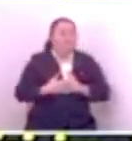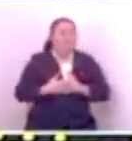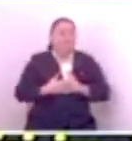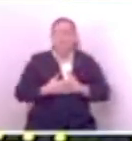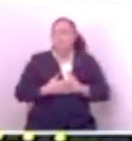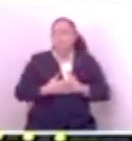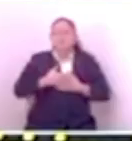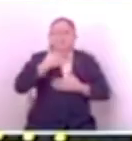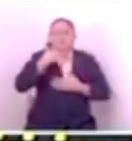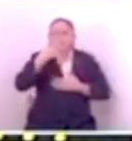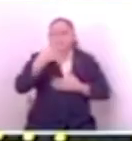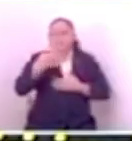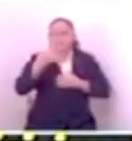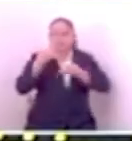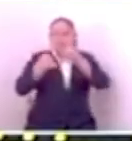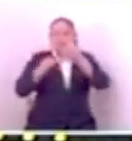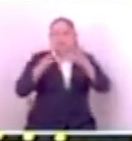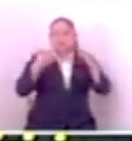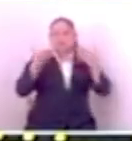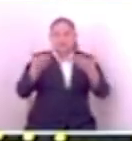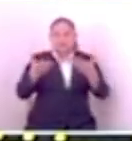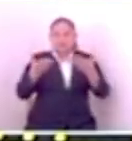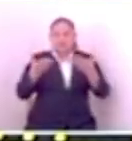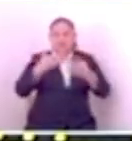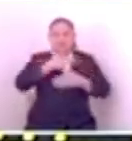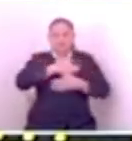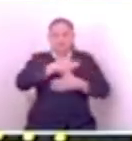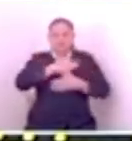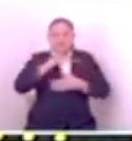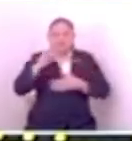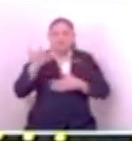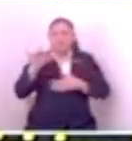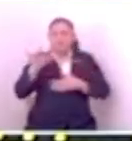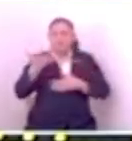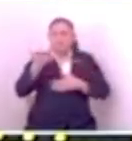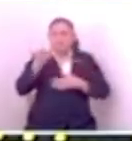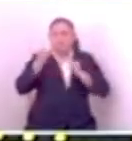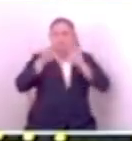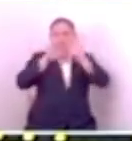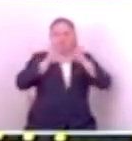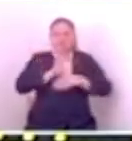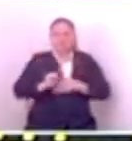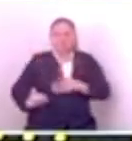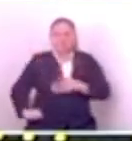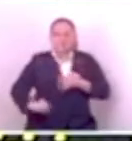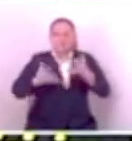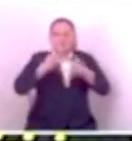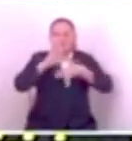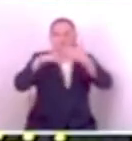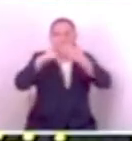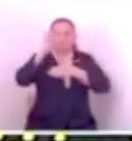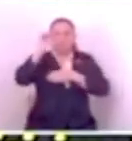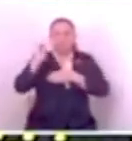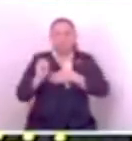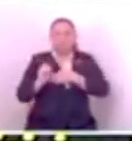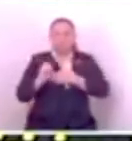fácil, de verdad. Pero al final, tenemos que entender los salvadoreños que es lo que quiere la mayoría.